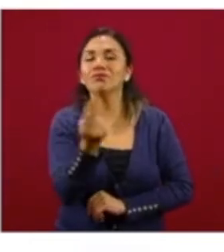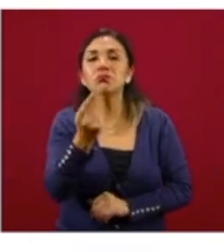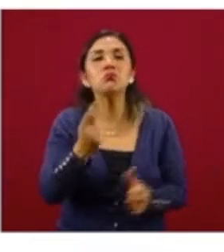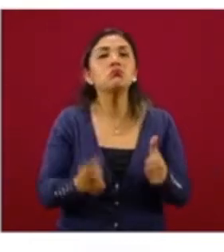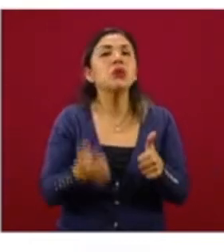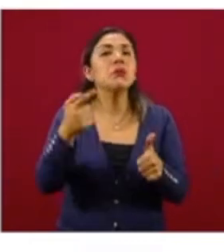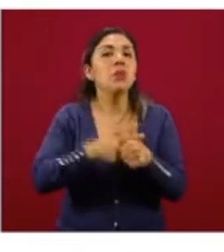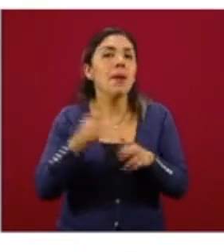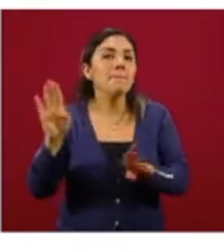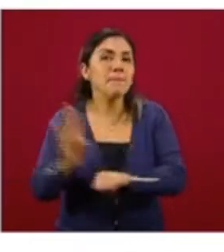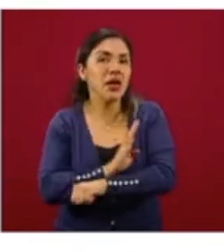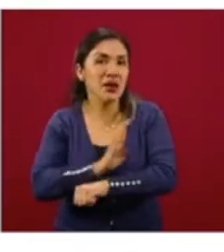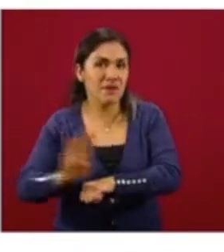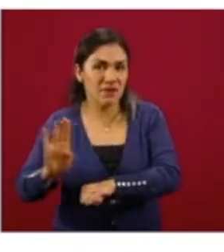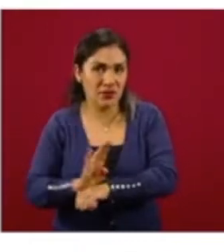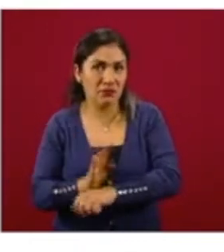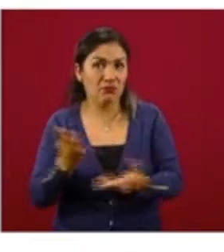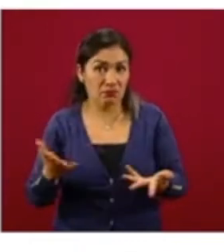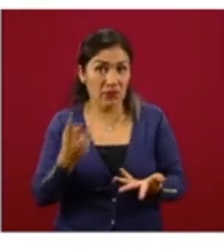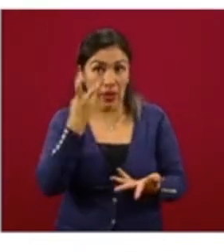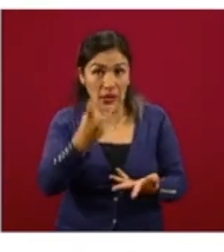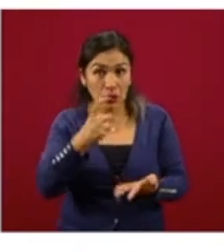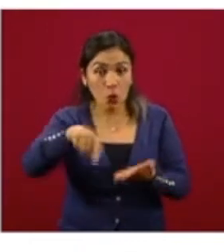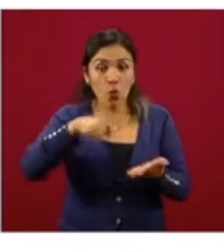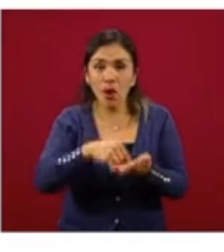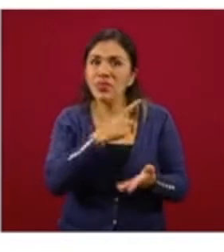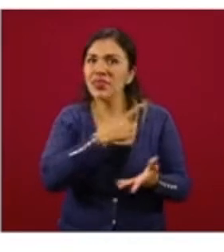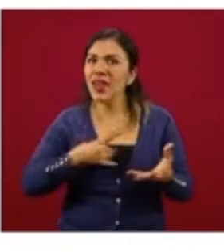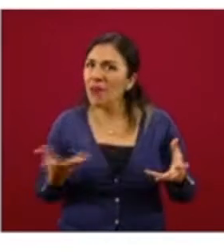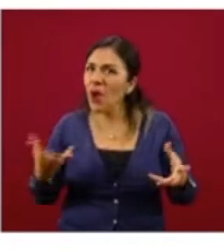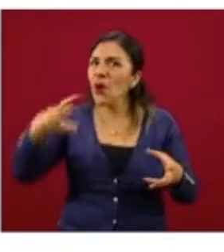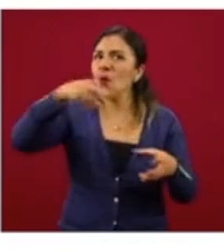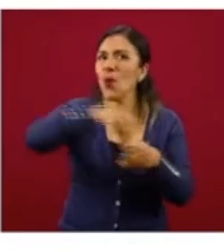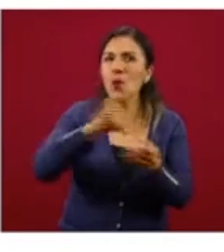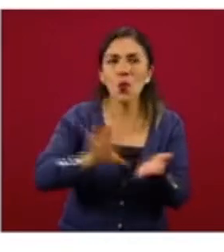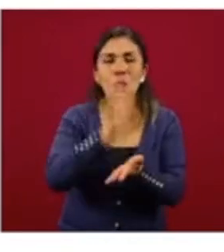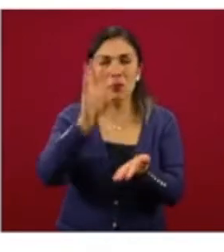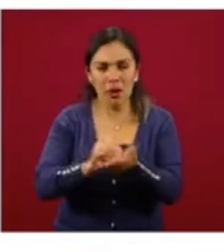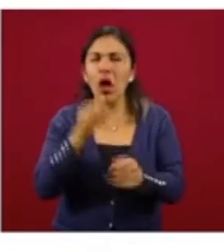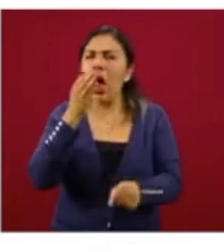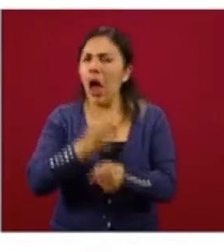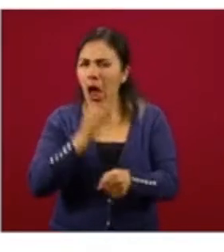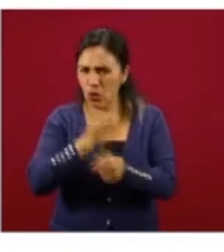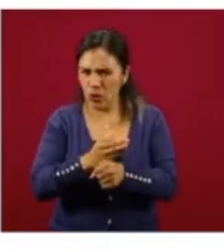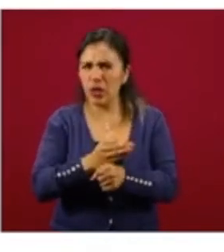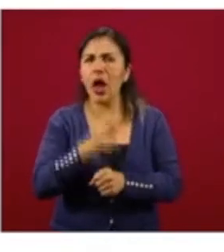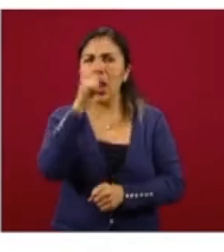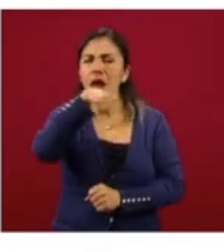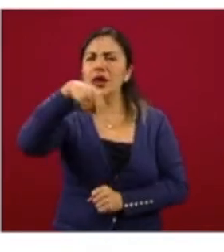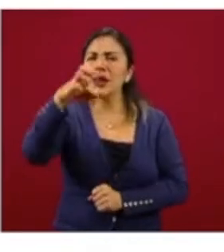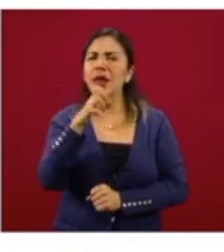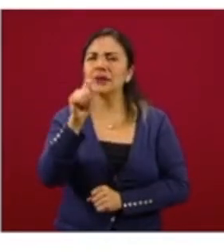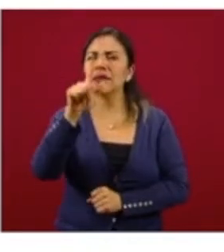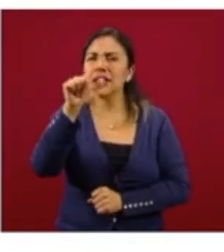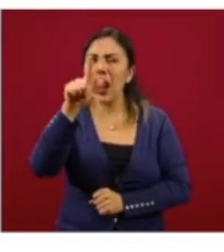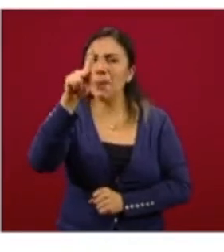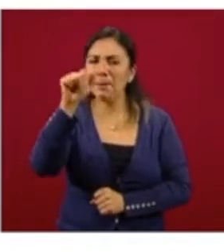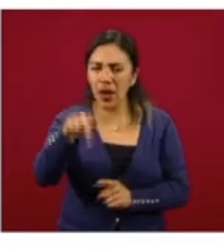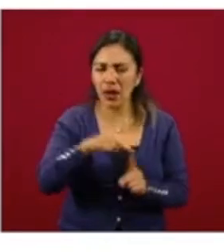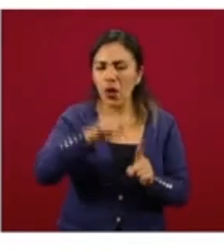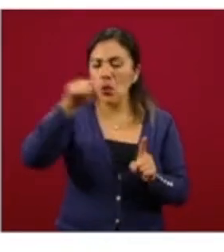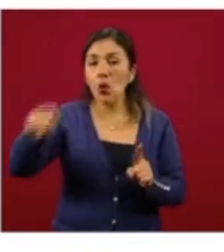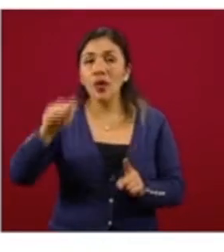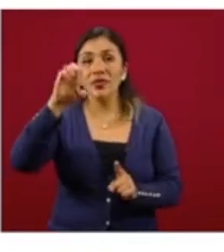primeros beneficiados. Además, la idea es que sea una zona integrada. Actualmente, por ejemplo, de ir de Nextlalpan a Tecámac,